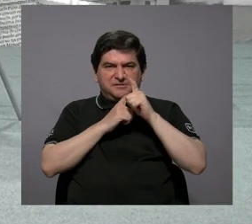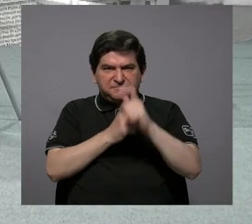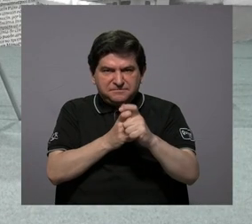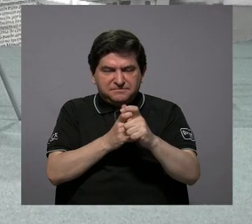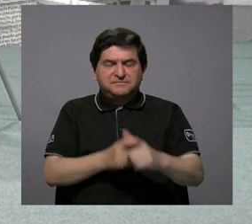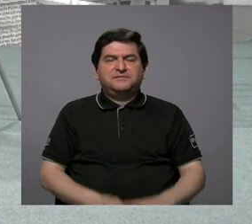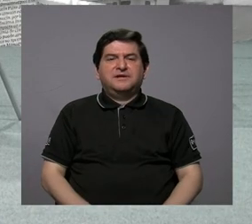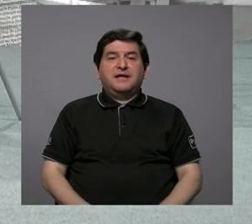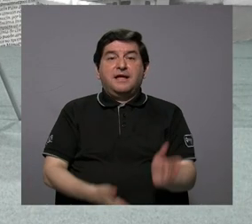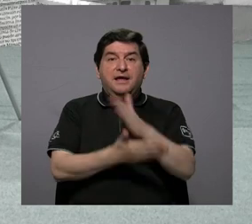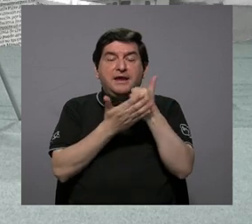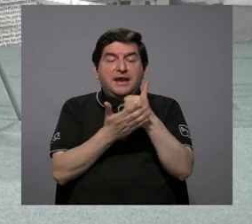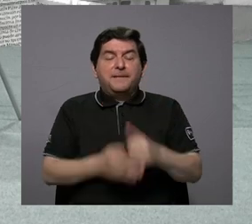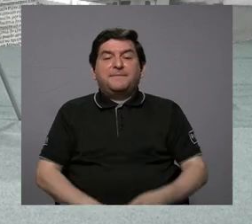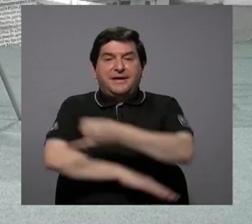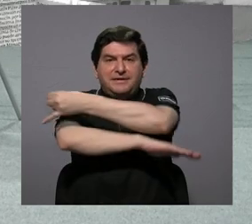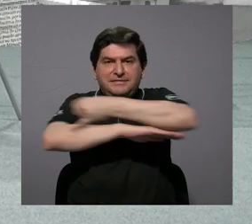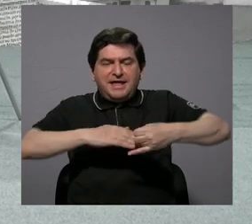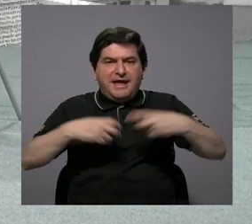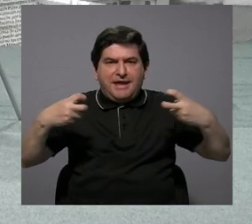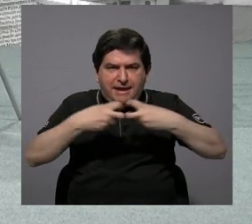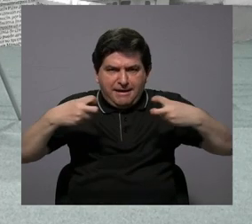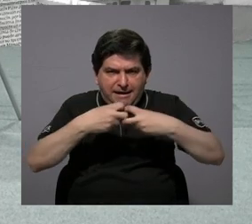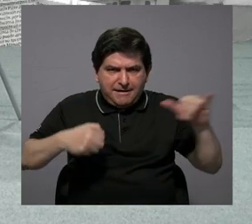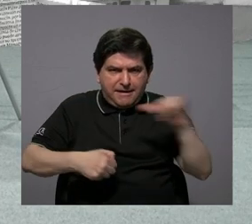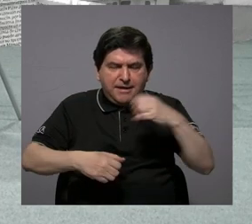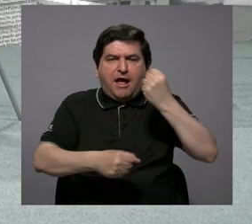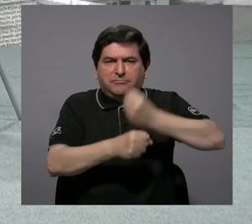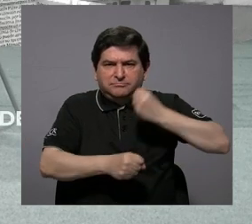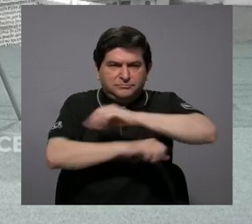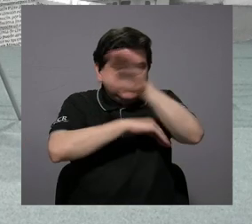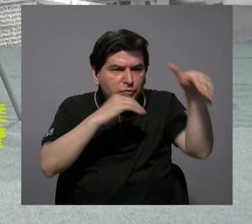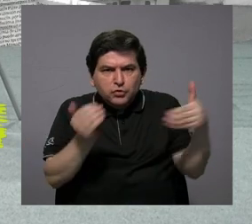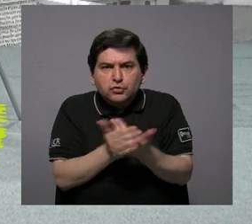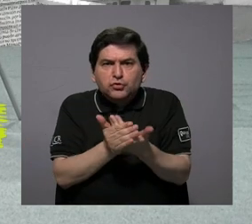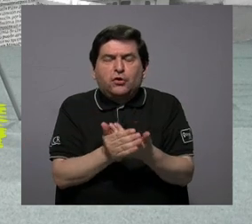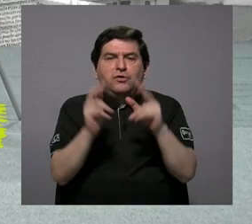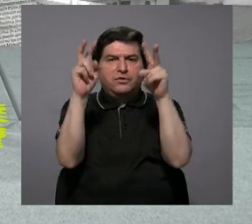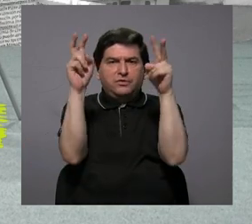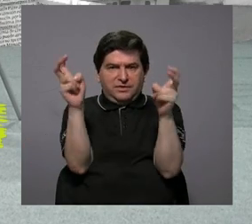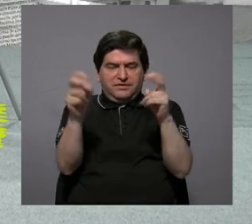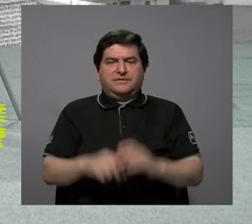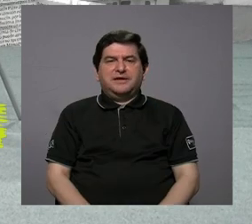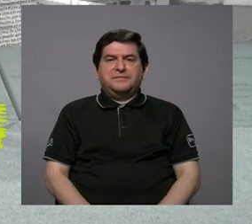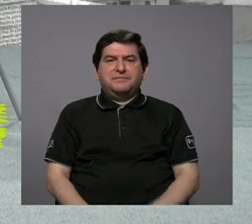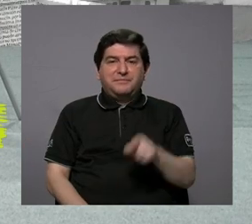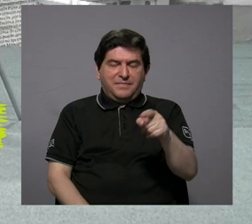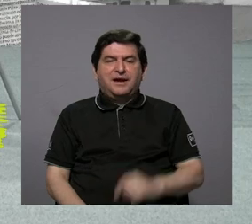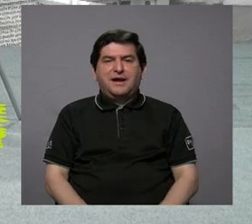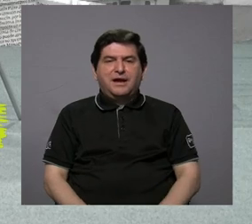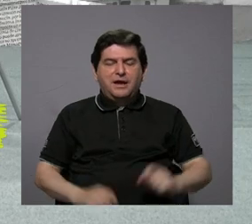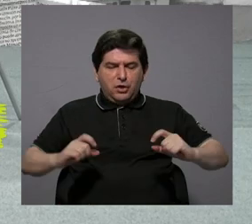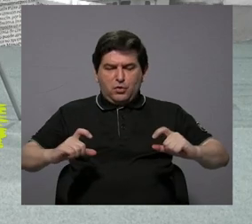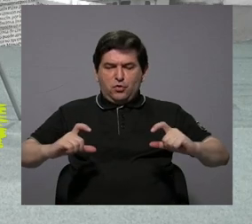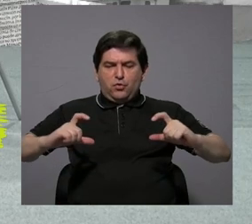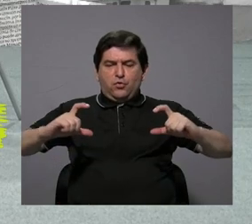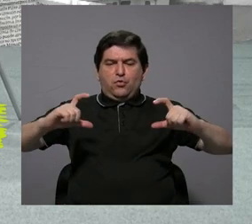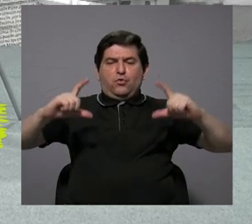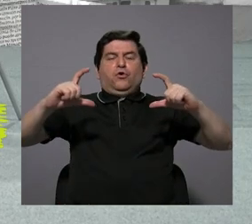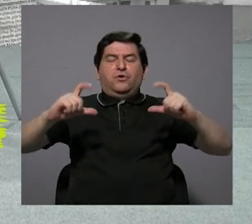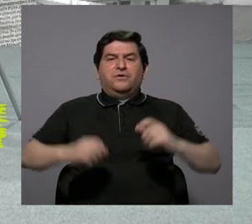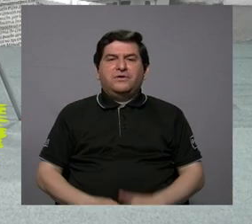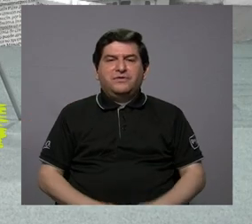Y bueno, y la parte de ingeniería eléctrica que ha venido también trabajando todo este tema de los cargadores, de generar esta